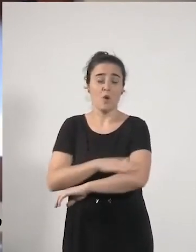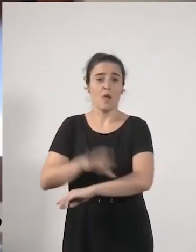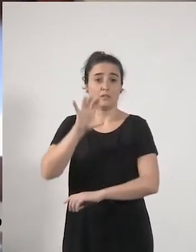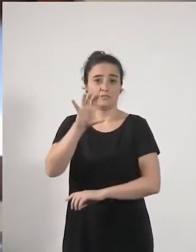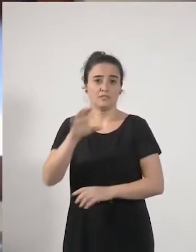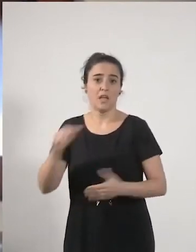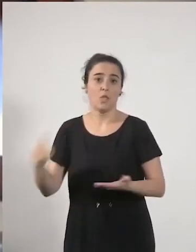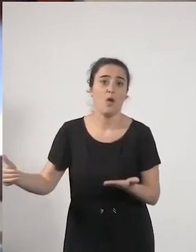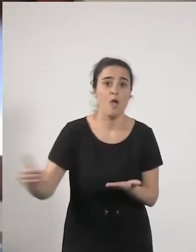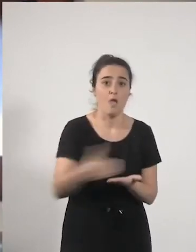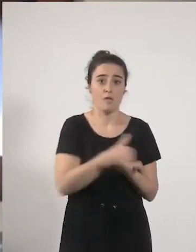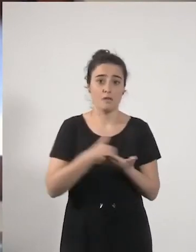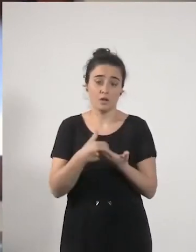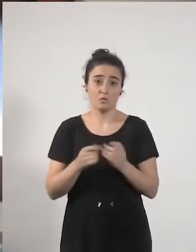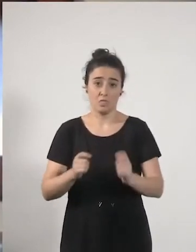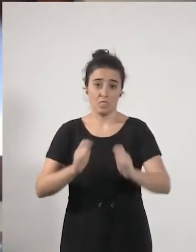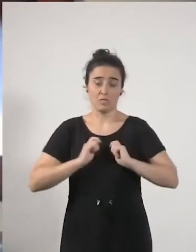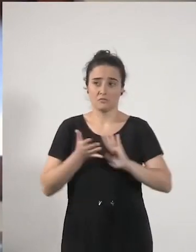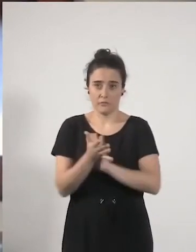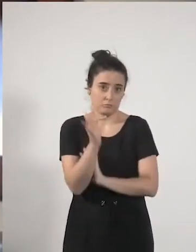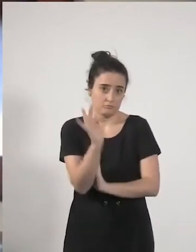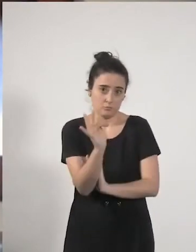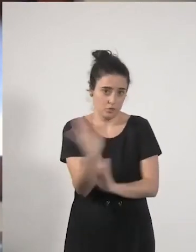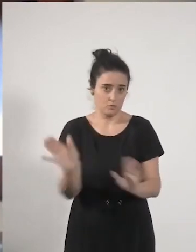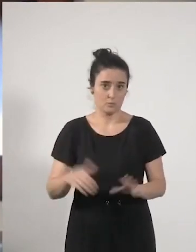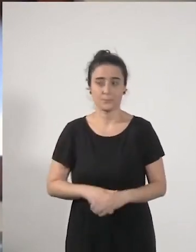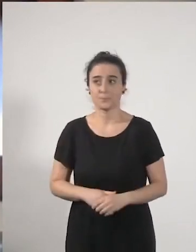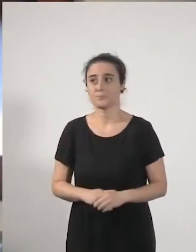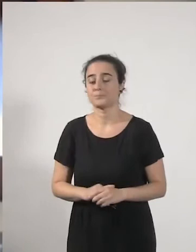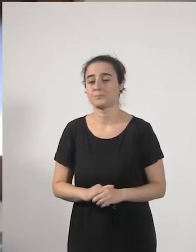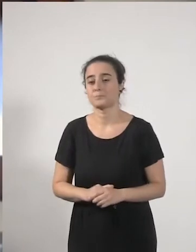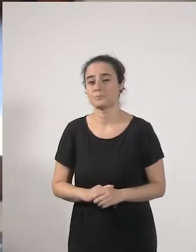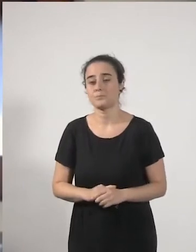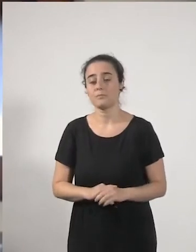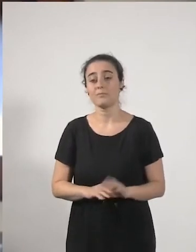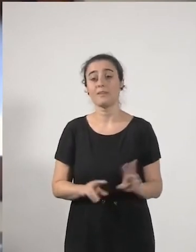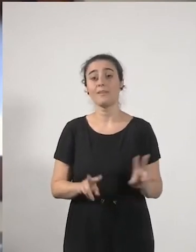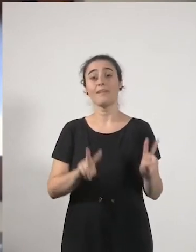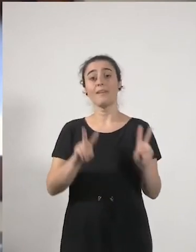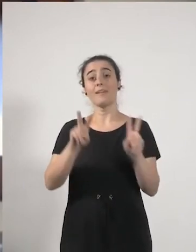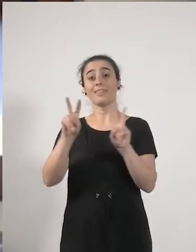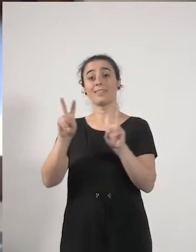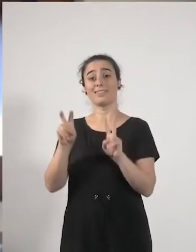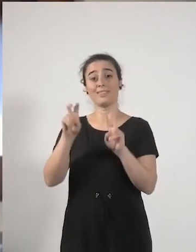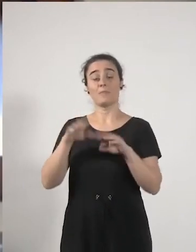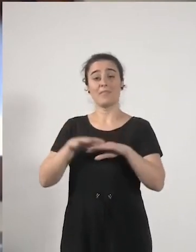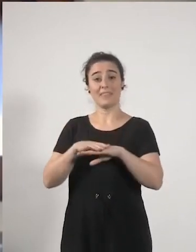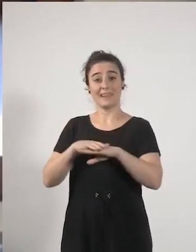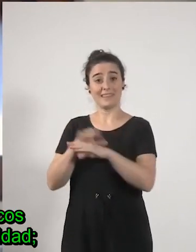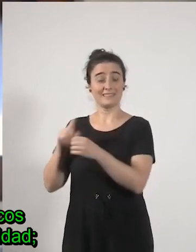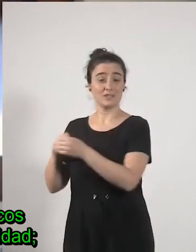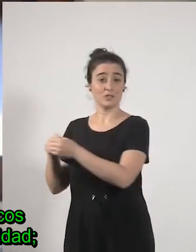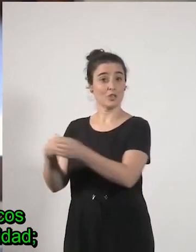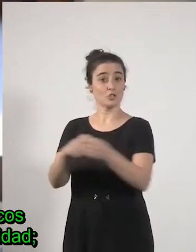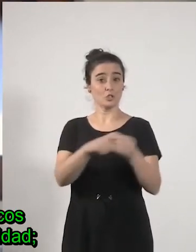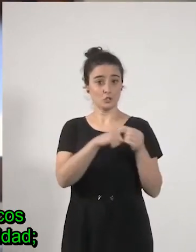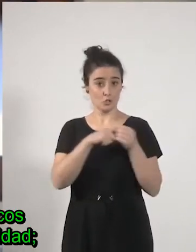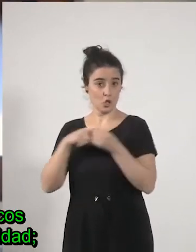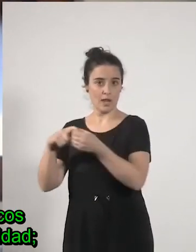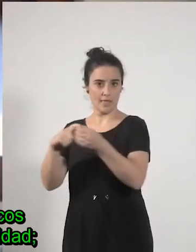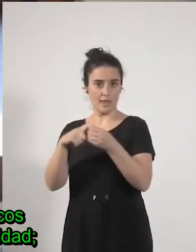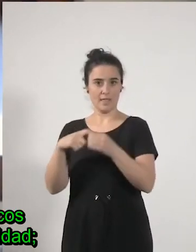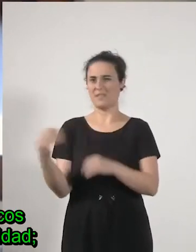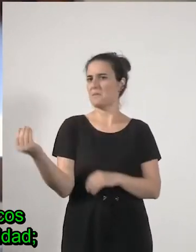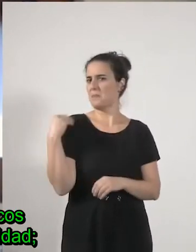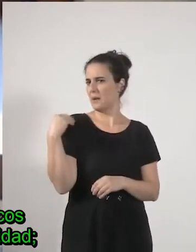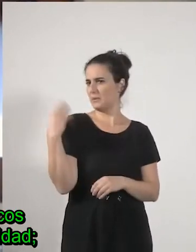necesarios en cuanto a a lo de las redes de solidaridad la pregunta